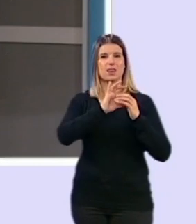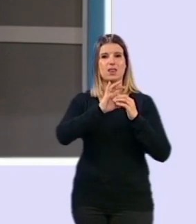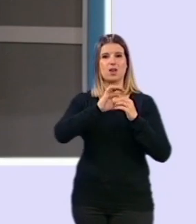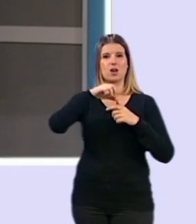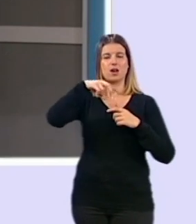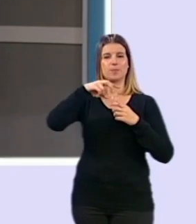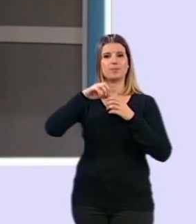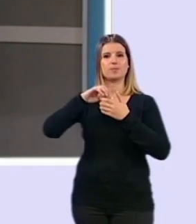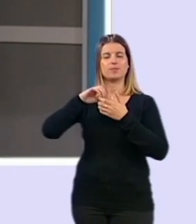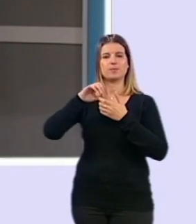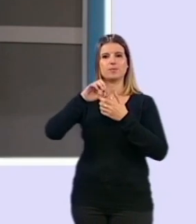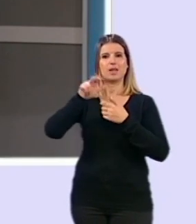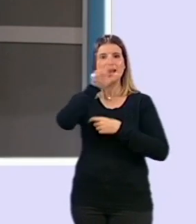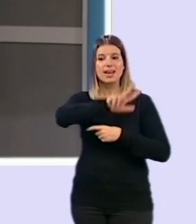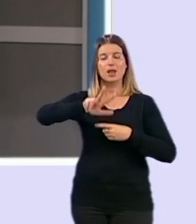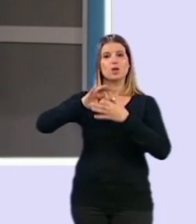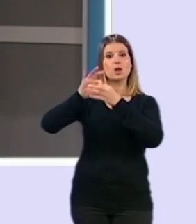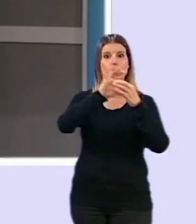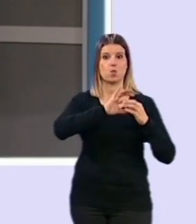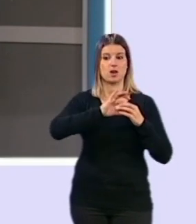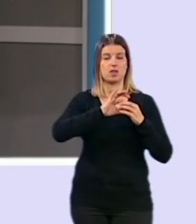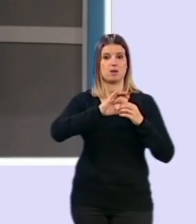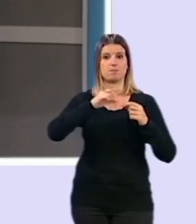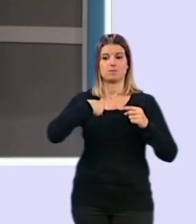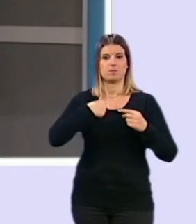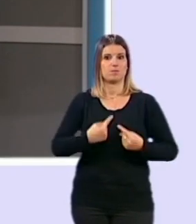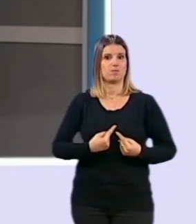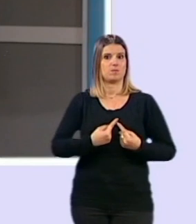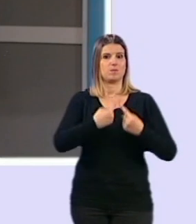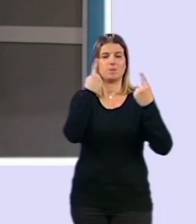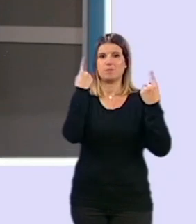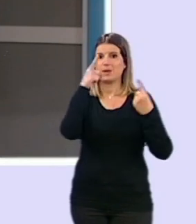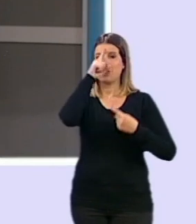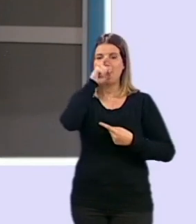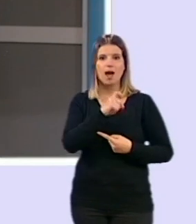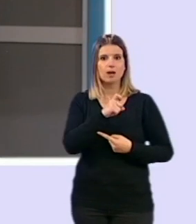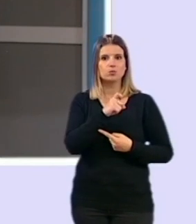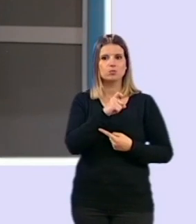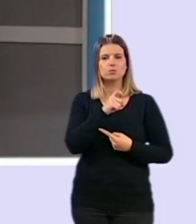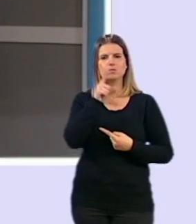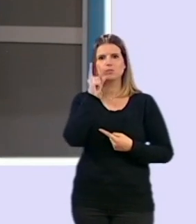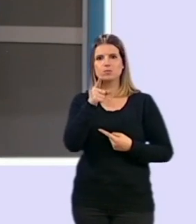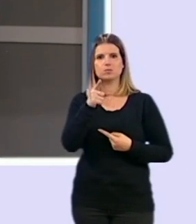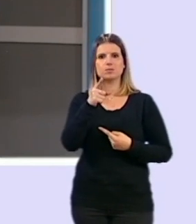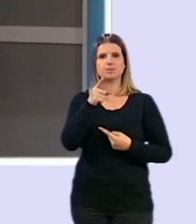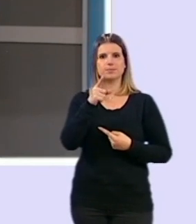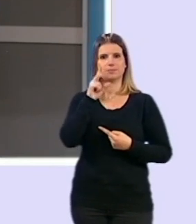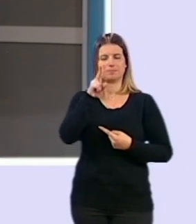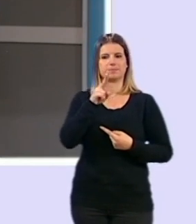anterior, en el año 2019, fue el primer año que no solamente consideró como